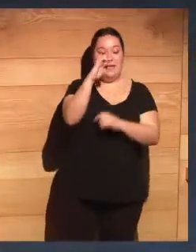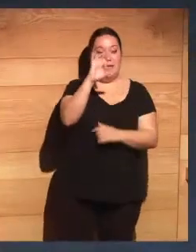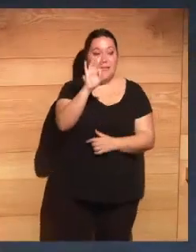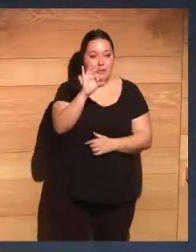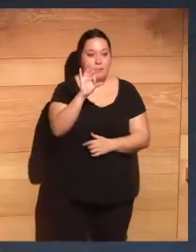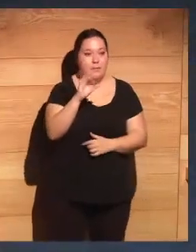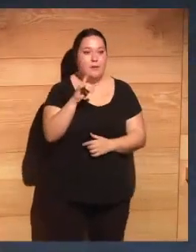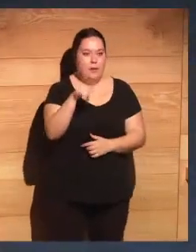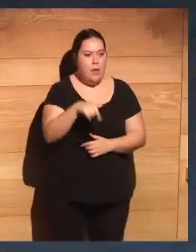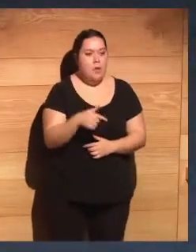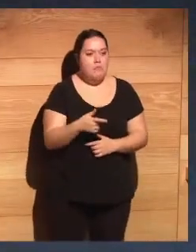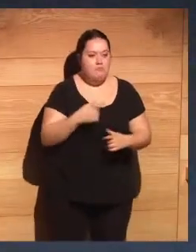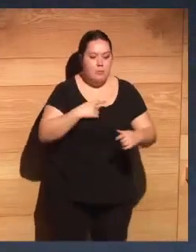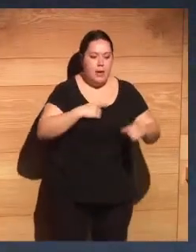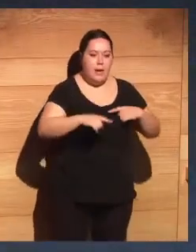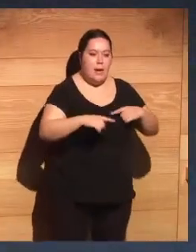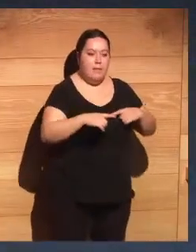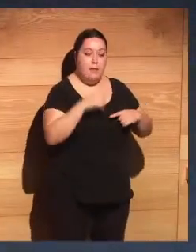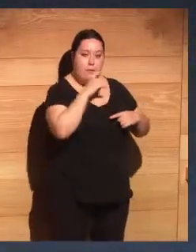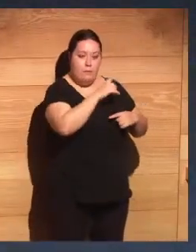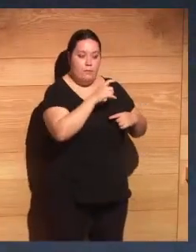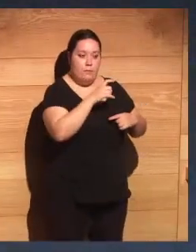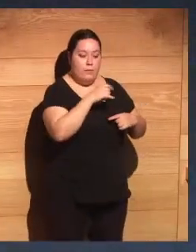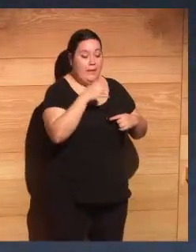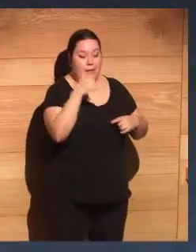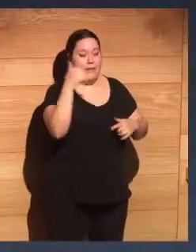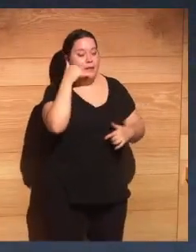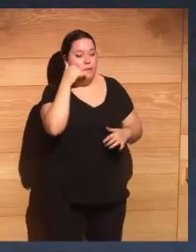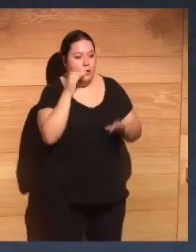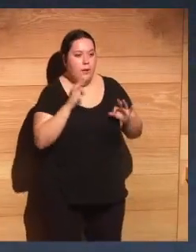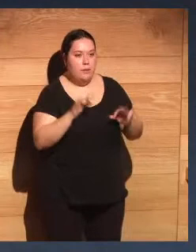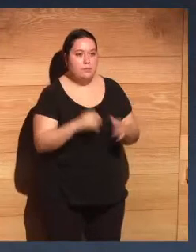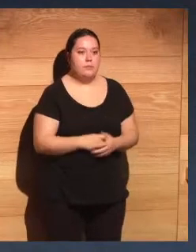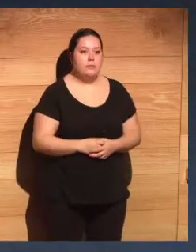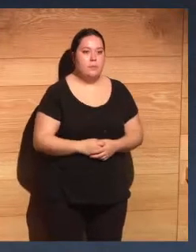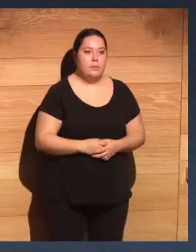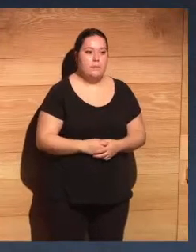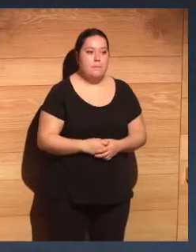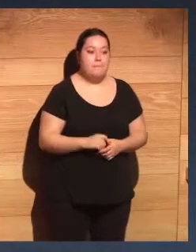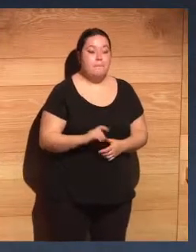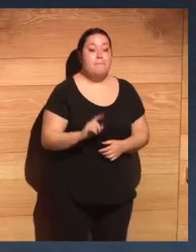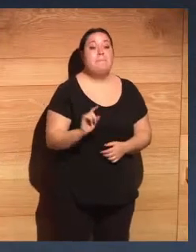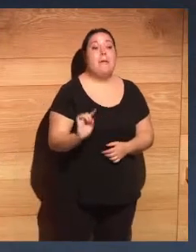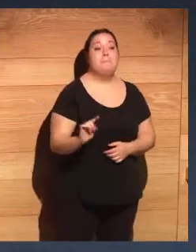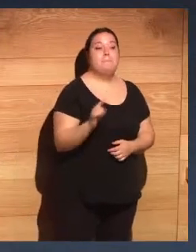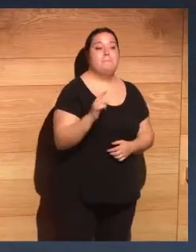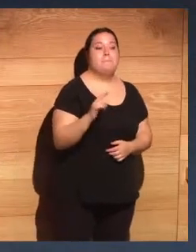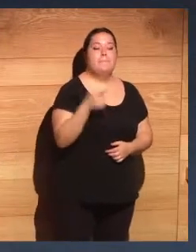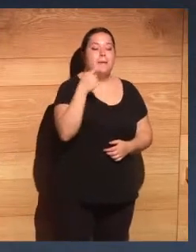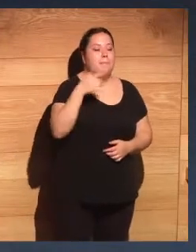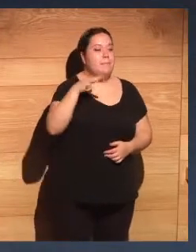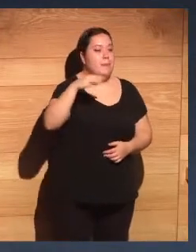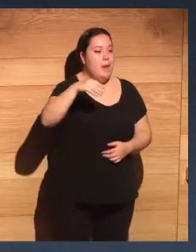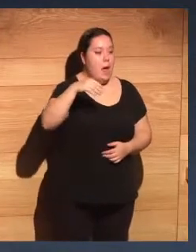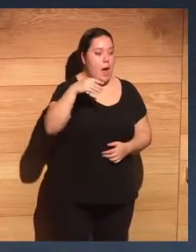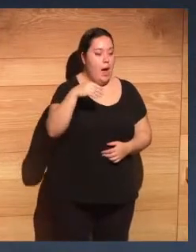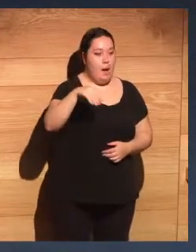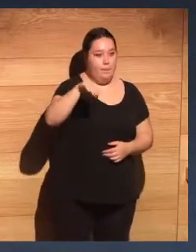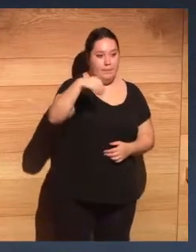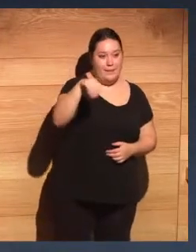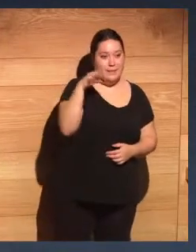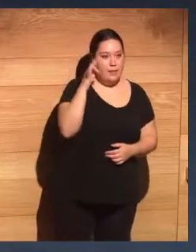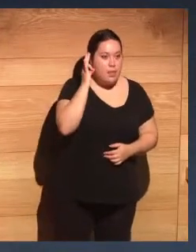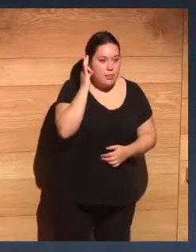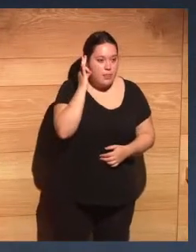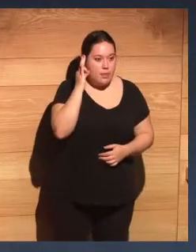fue gerente nacional de Telefónica Sistemas, primera mujer presidenta del Instituto de Ingeniería de España